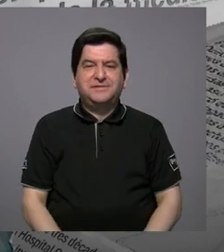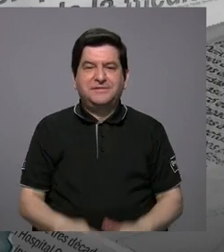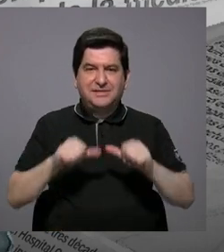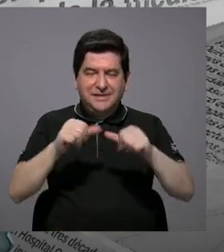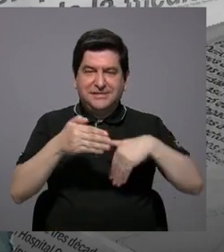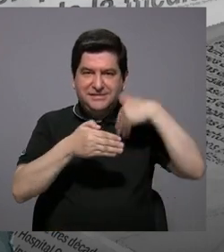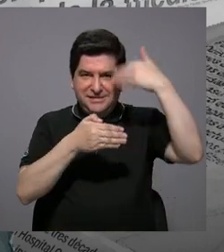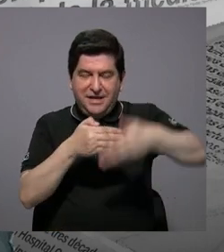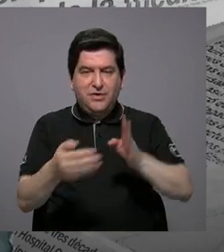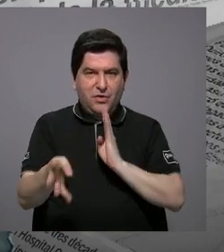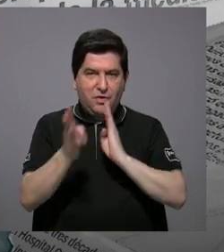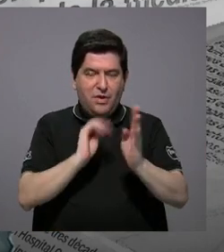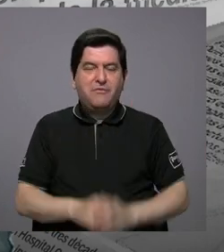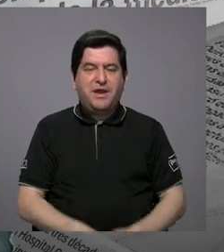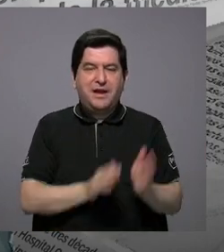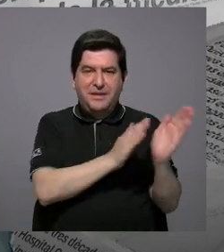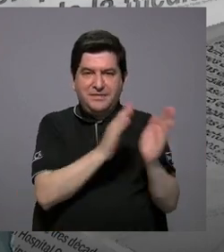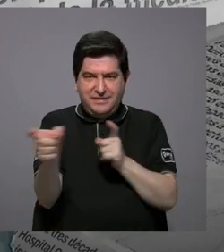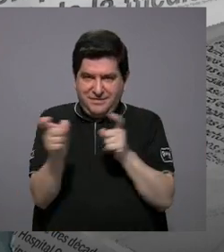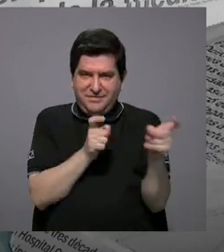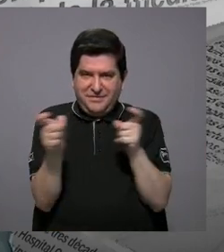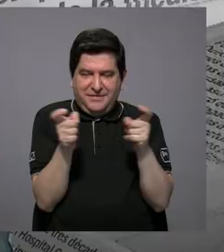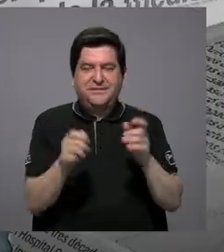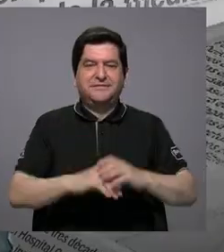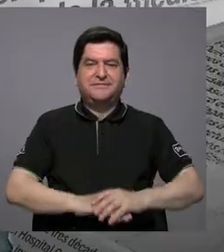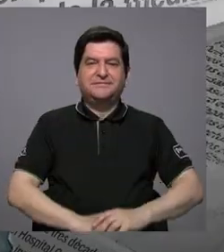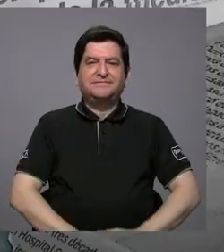enseguida continuamos hablando sobre planes reguladores.